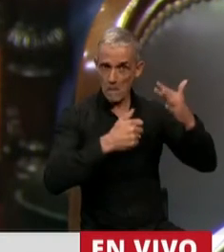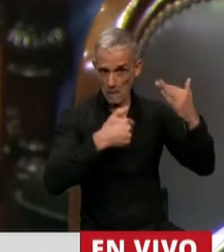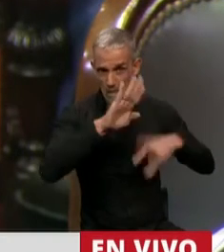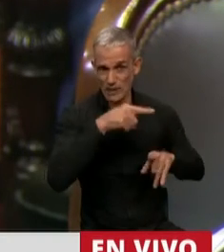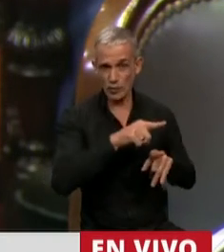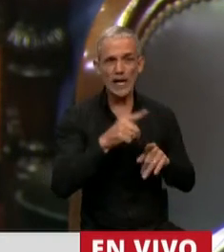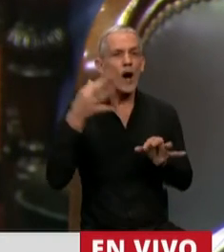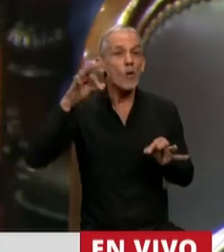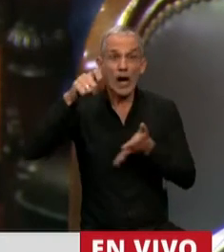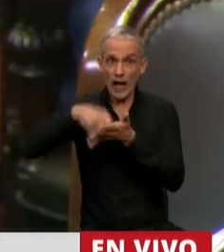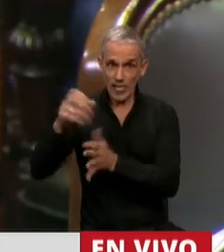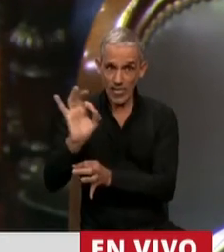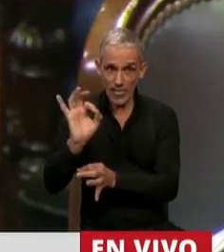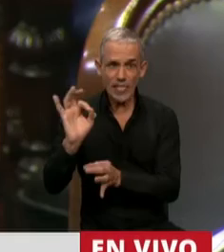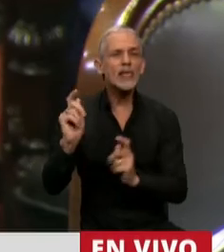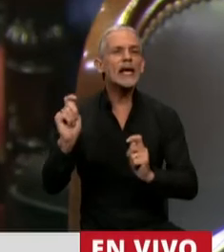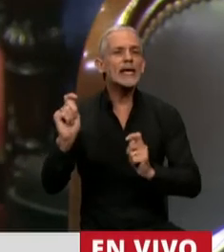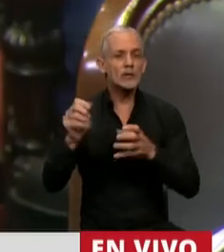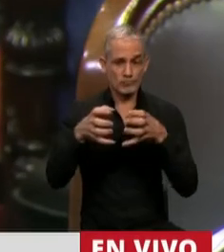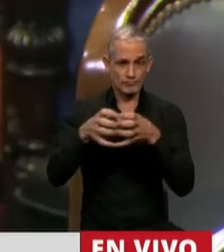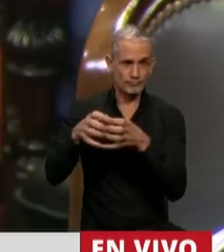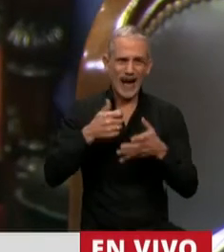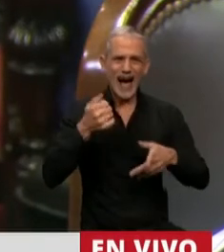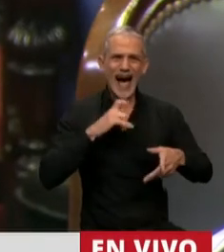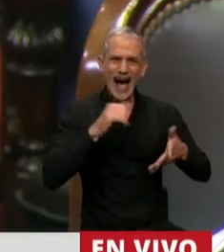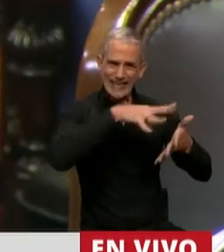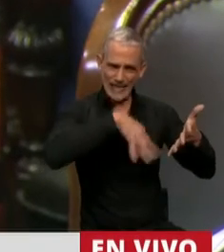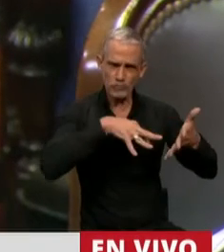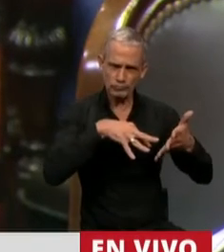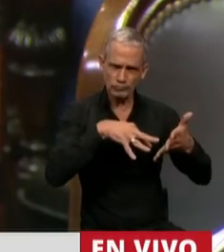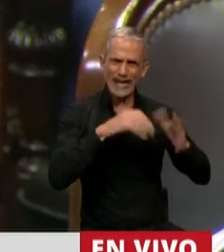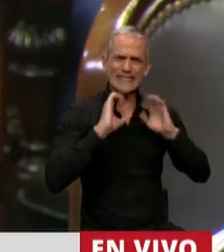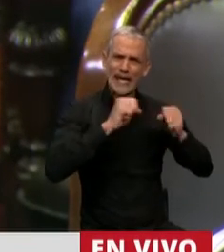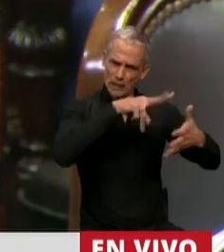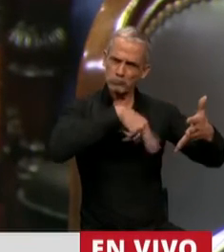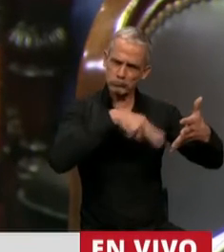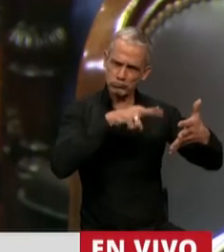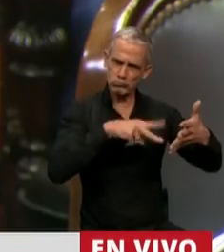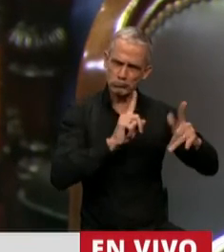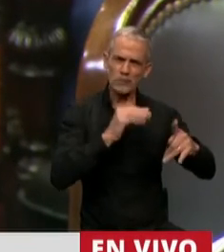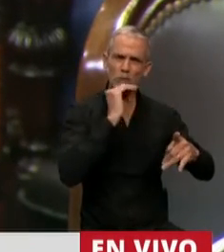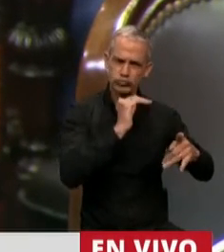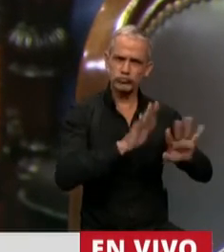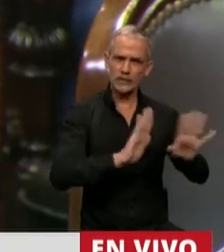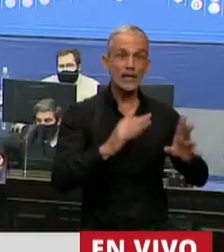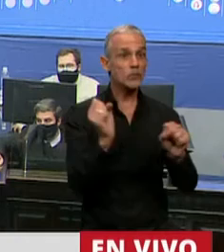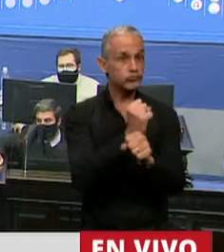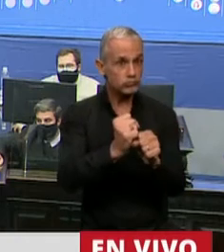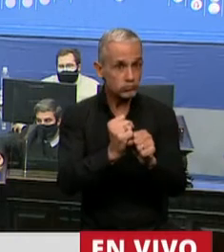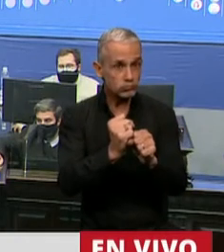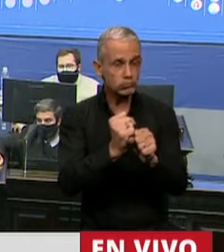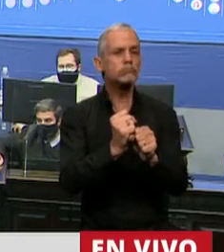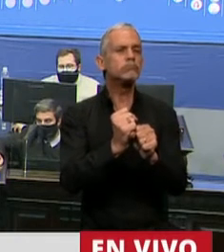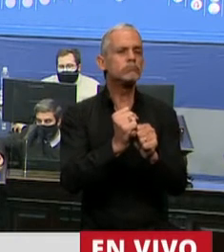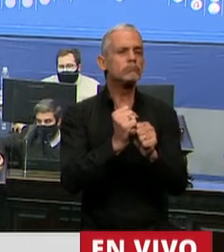no firmaron ese acta que se leyó por Secretaría y que además fue ratificado